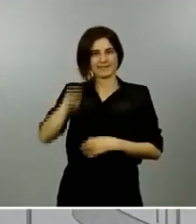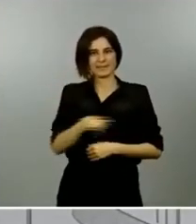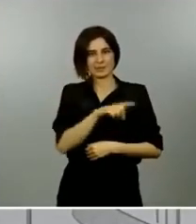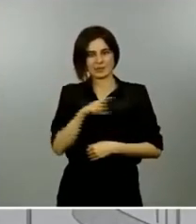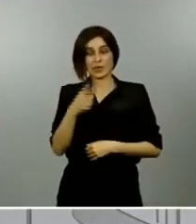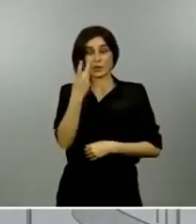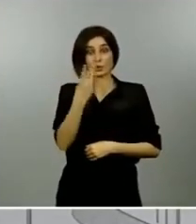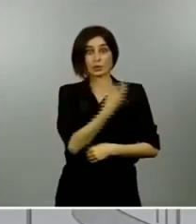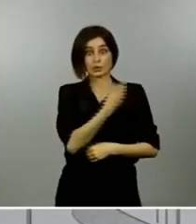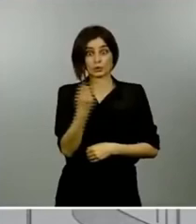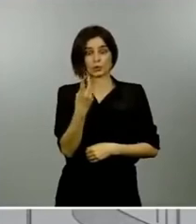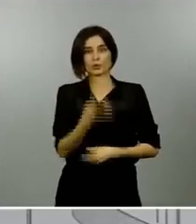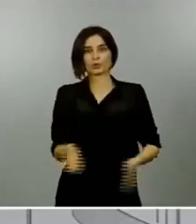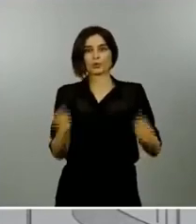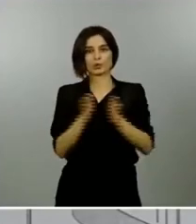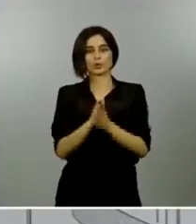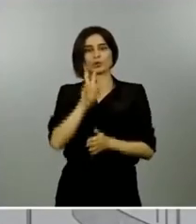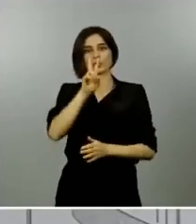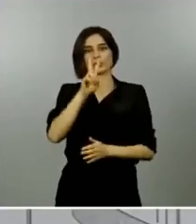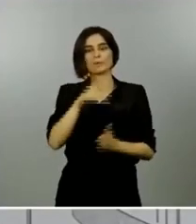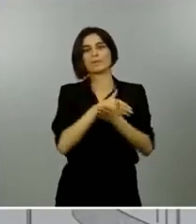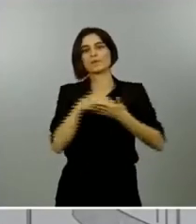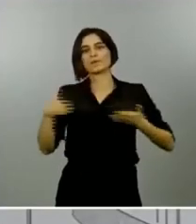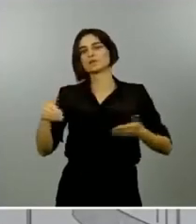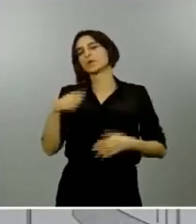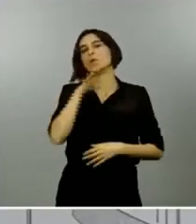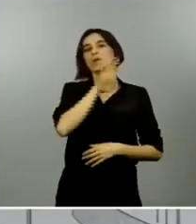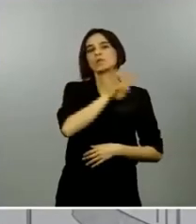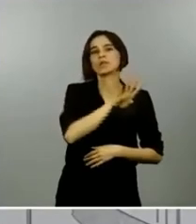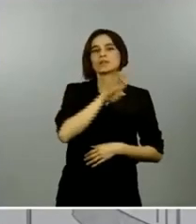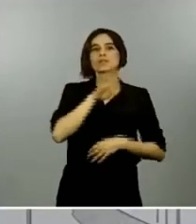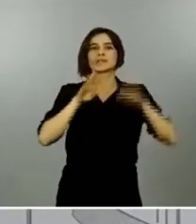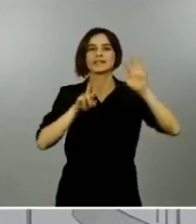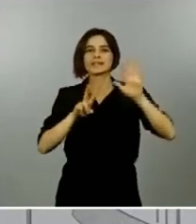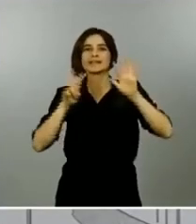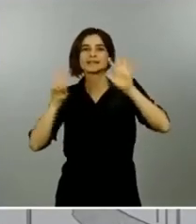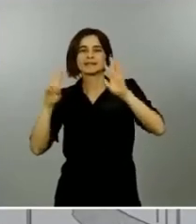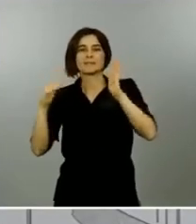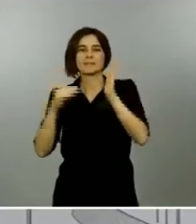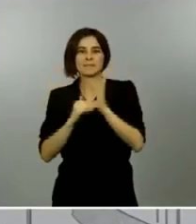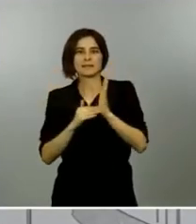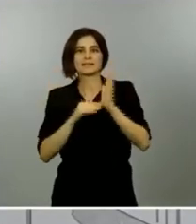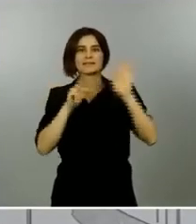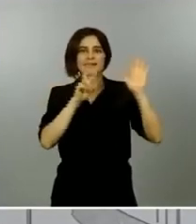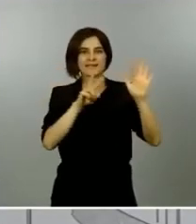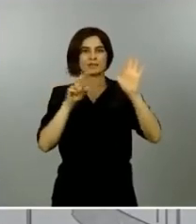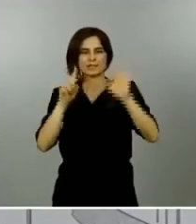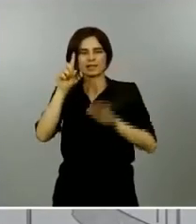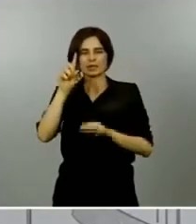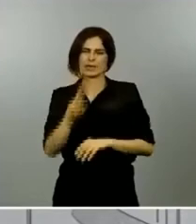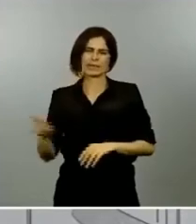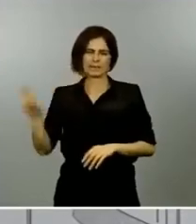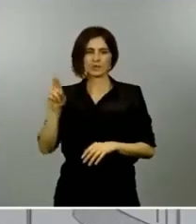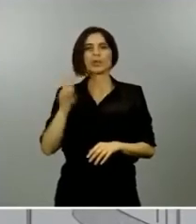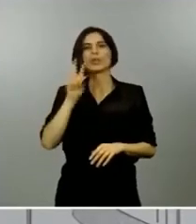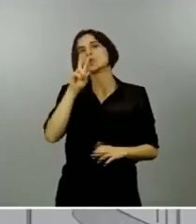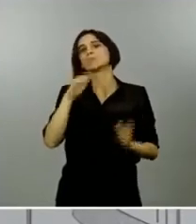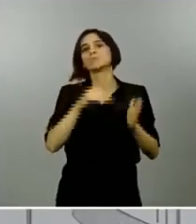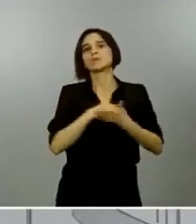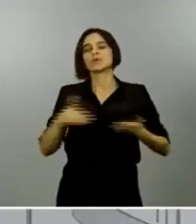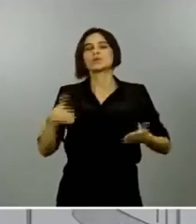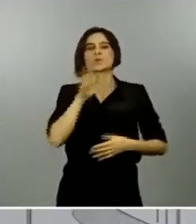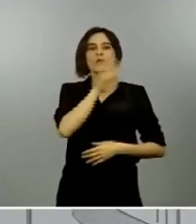.467.761 se lo repito 2.467